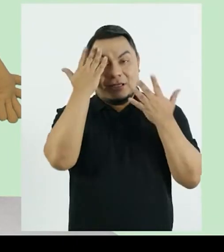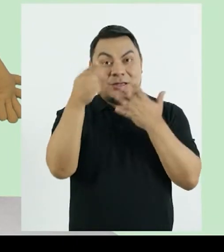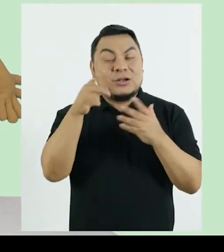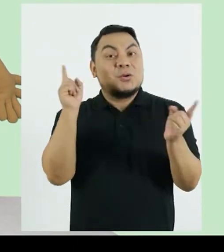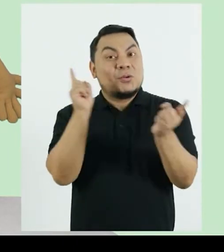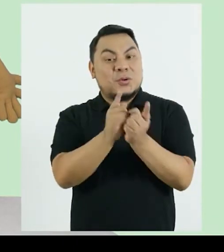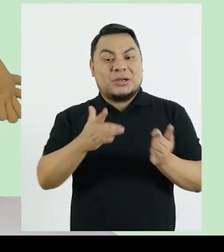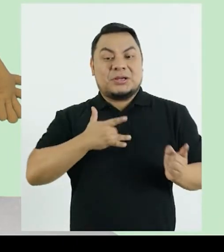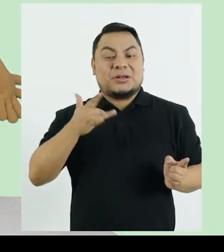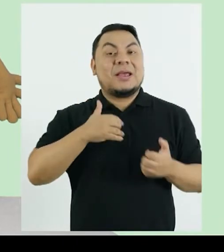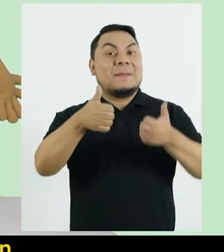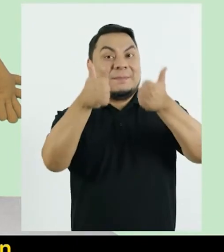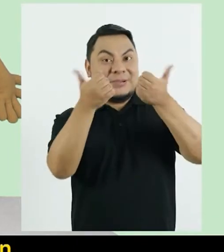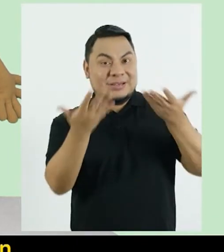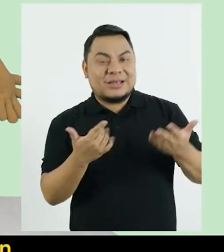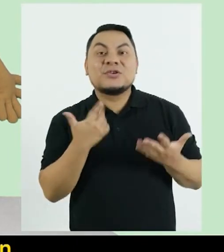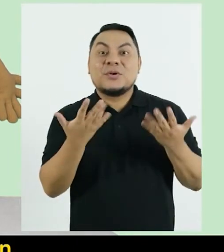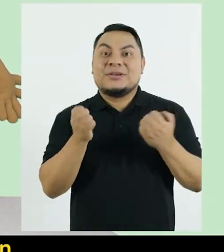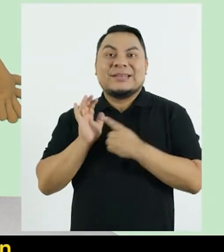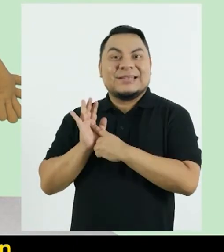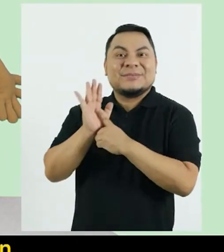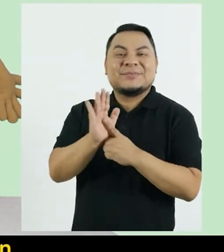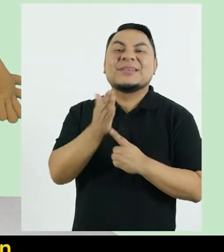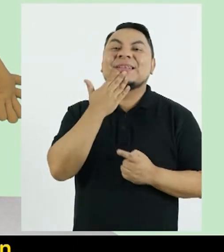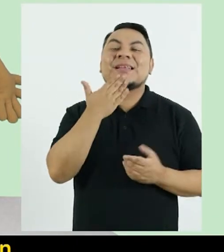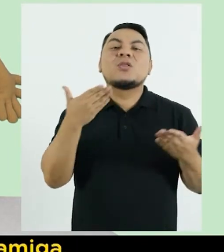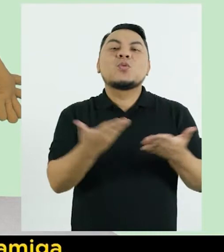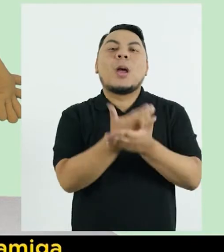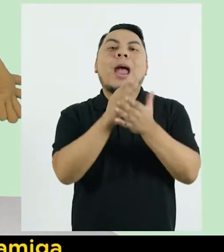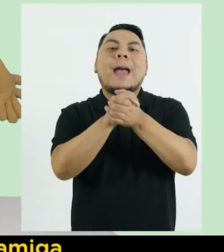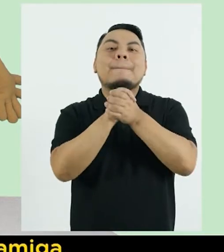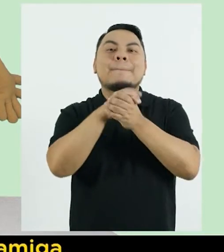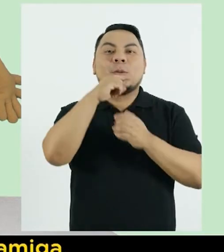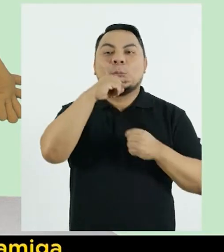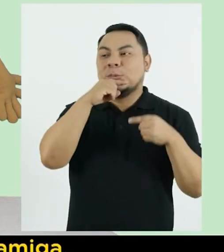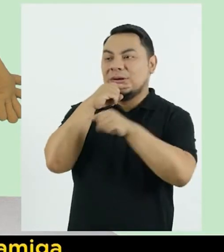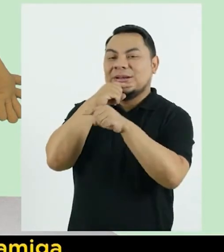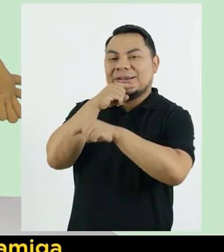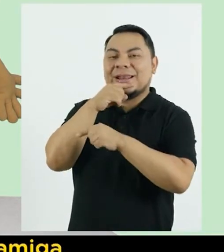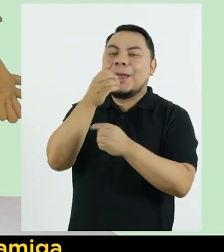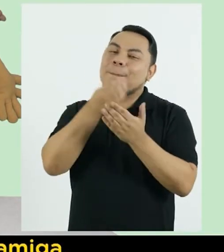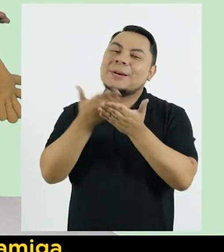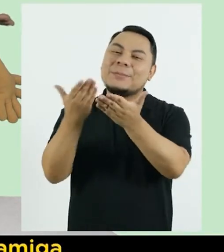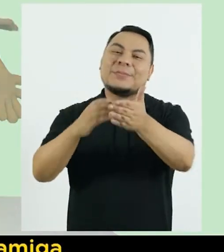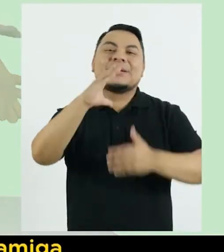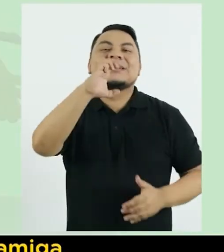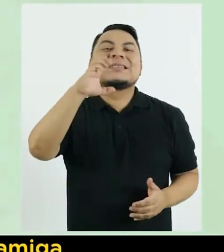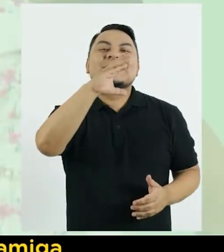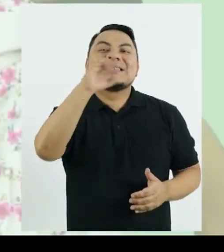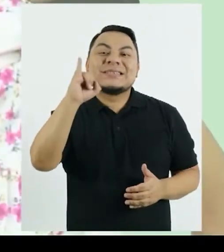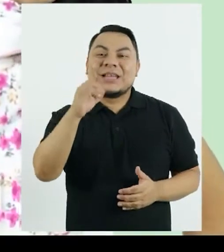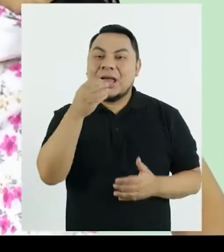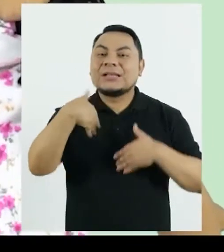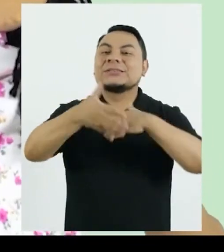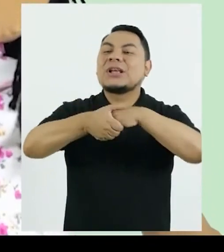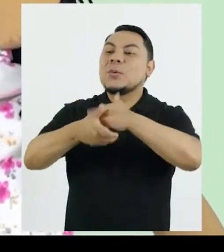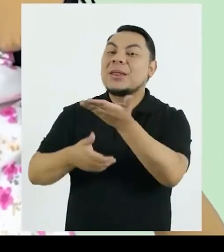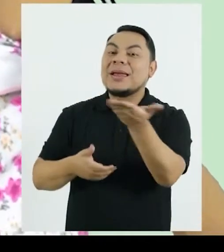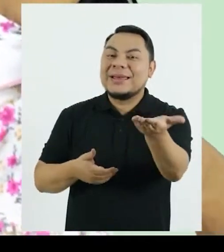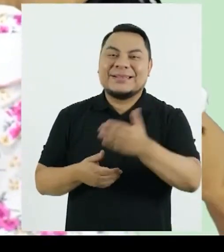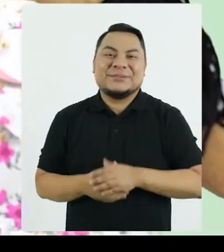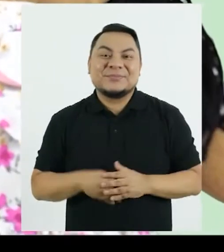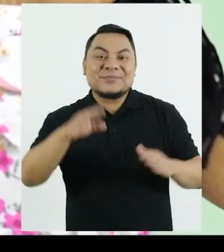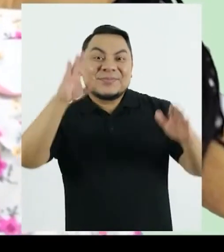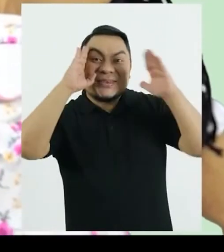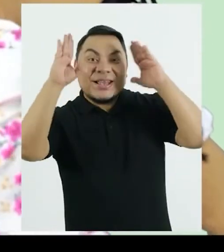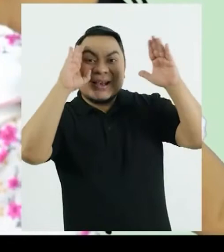verlos nuevamente Espero que se encuentren muy bien Les quiero presentar a nuestra nueva amiga Bienvenida